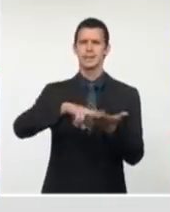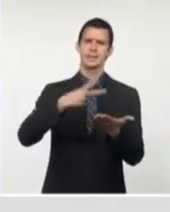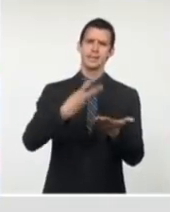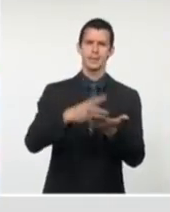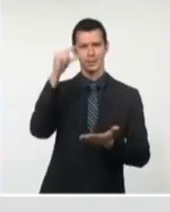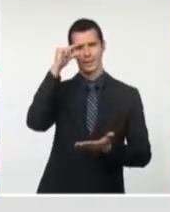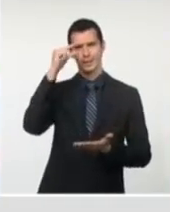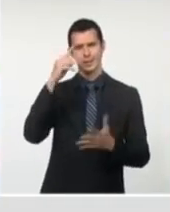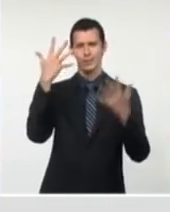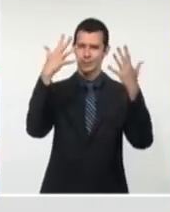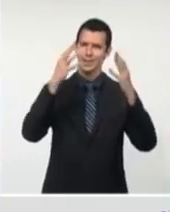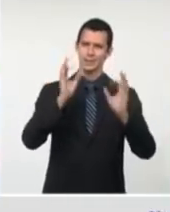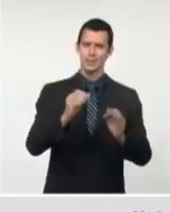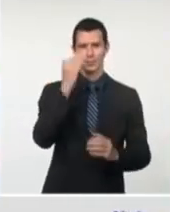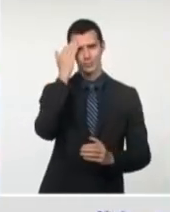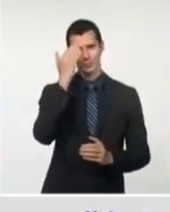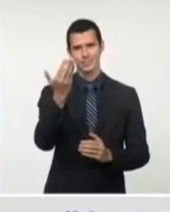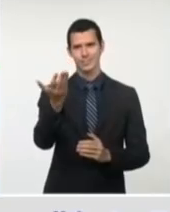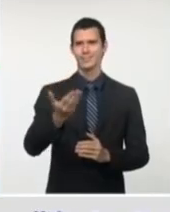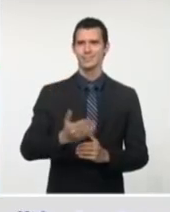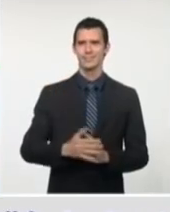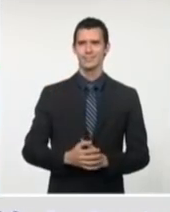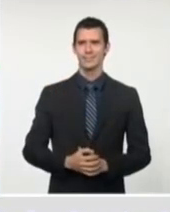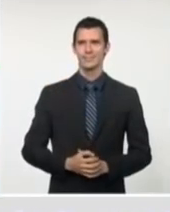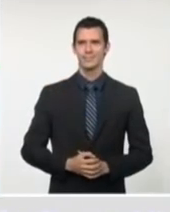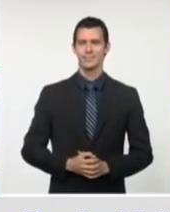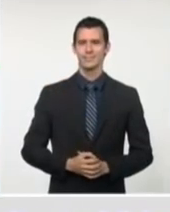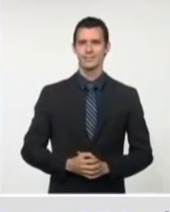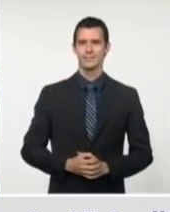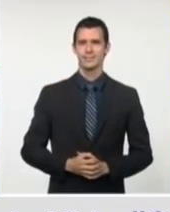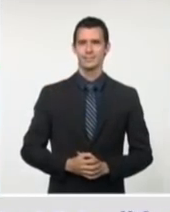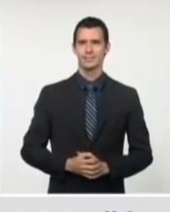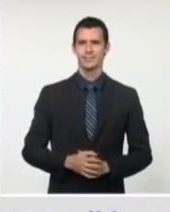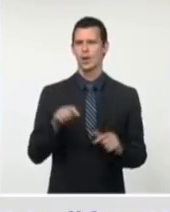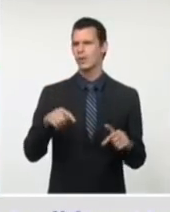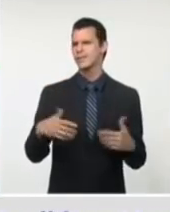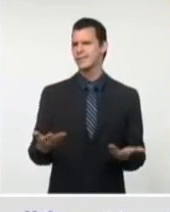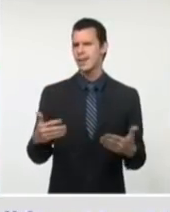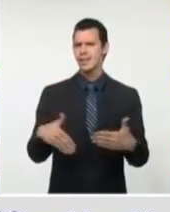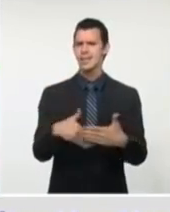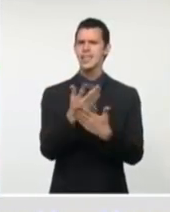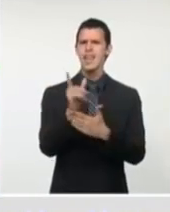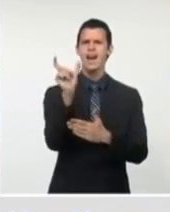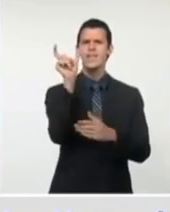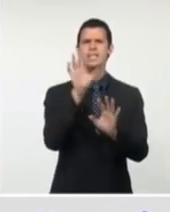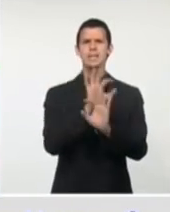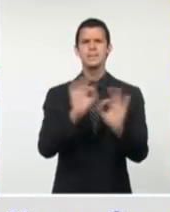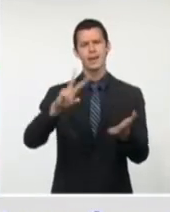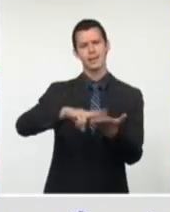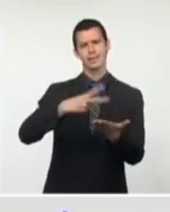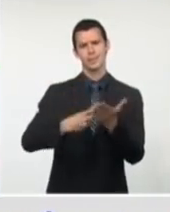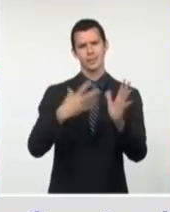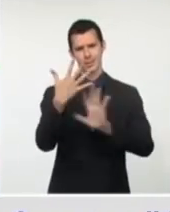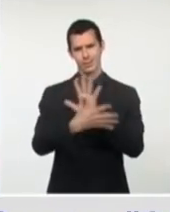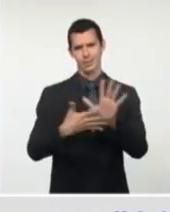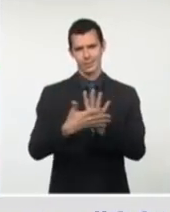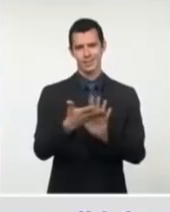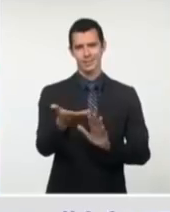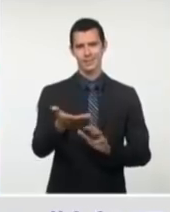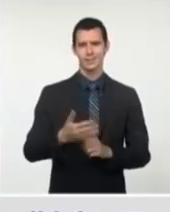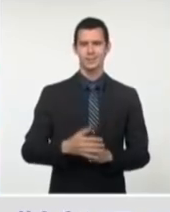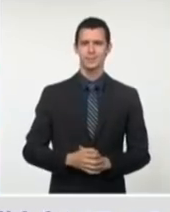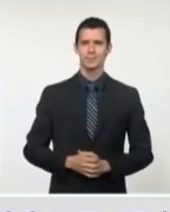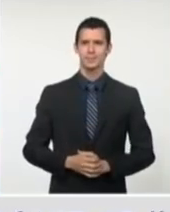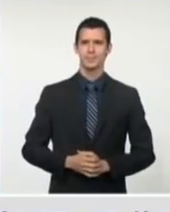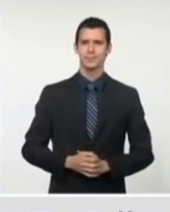también, un reconocimiento para Ariel en estos momentos, en el Día Nacional del Intérprete de Lengua de Señas. Doctor, y hemos